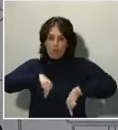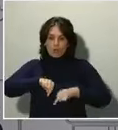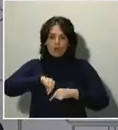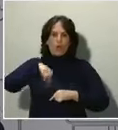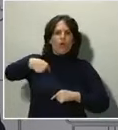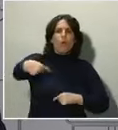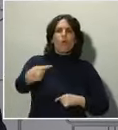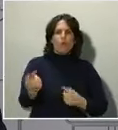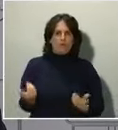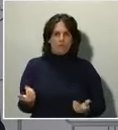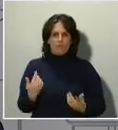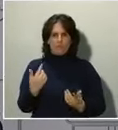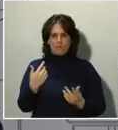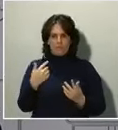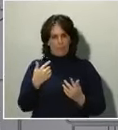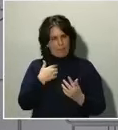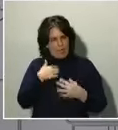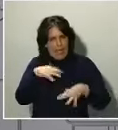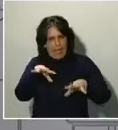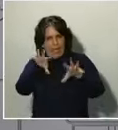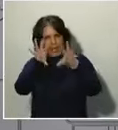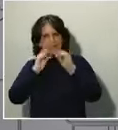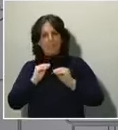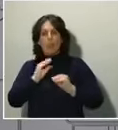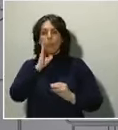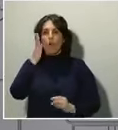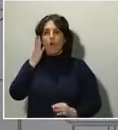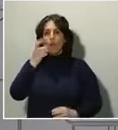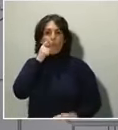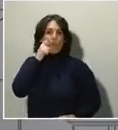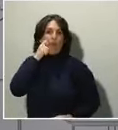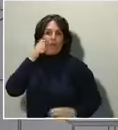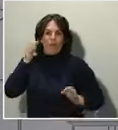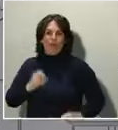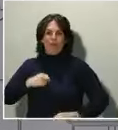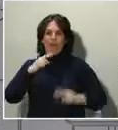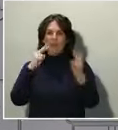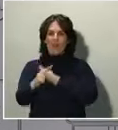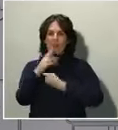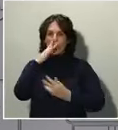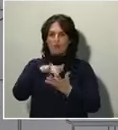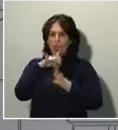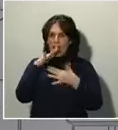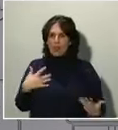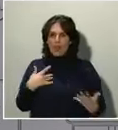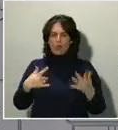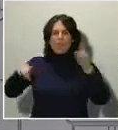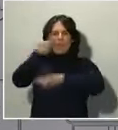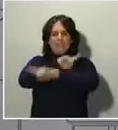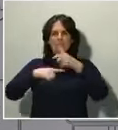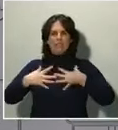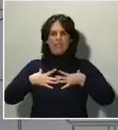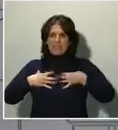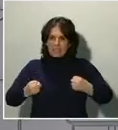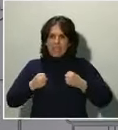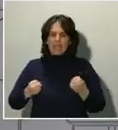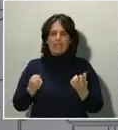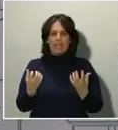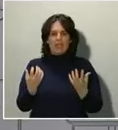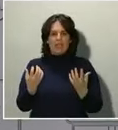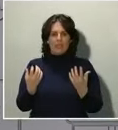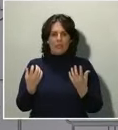entiendo. ¿Por qué es humano reaccionar así ante una crisis sanitaria, económica y social de dimensiones desconocidas?